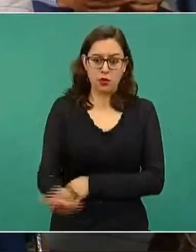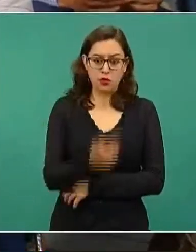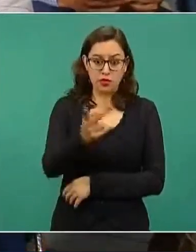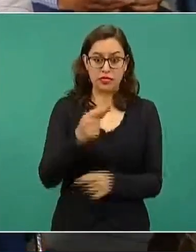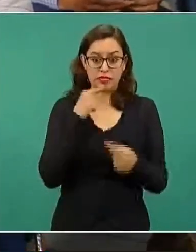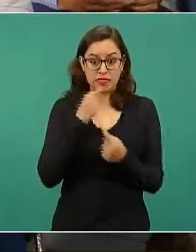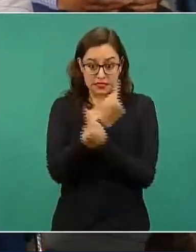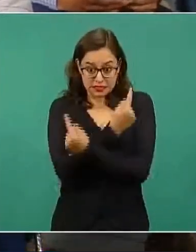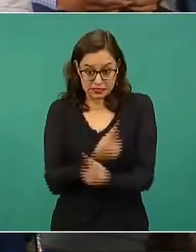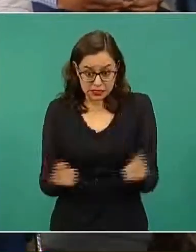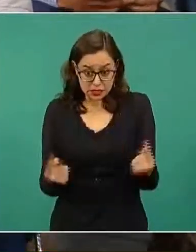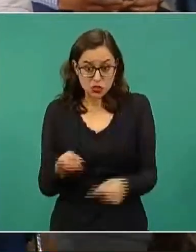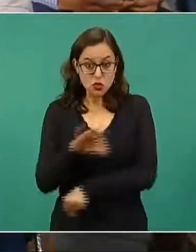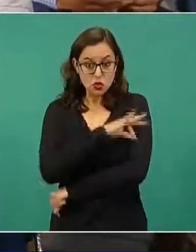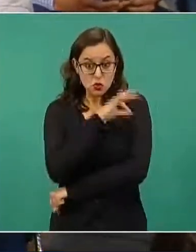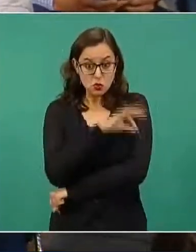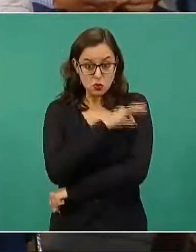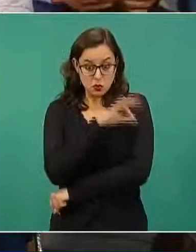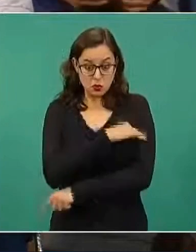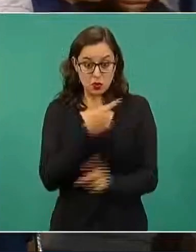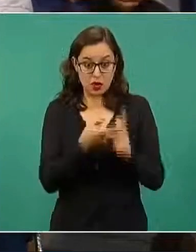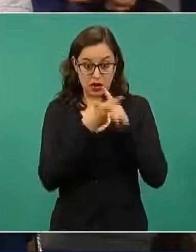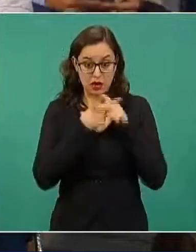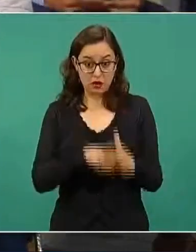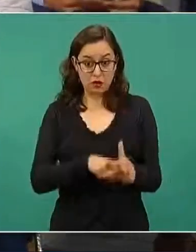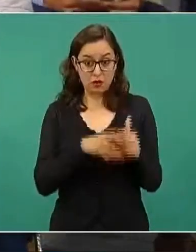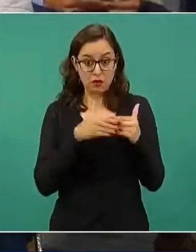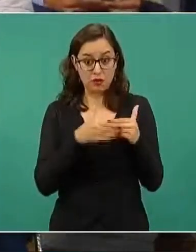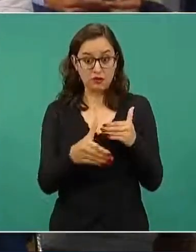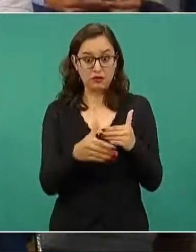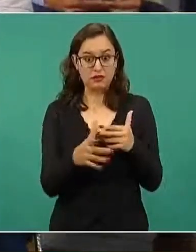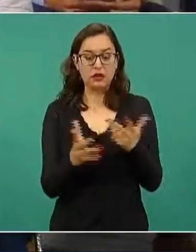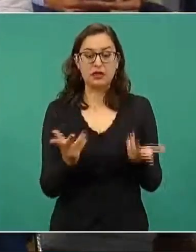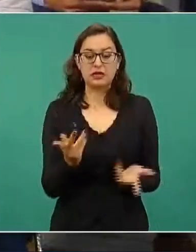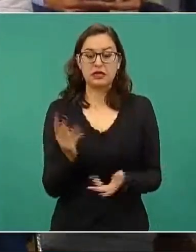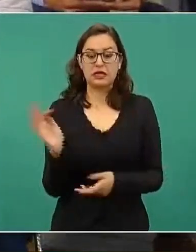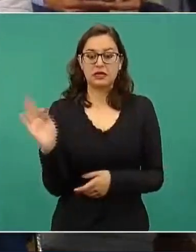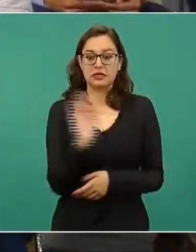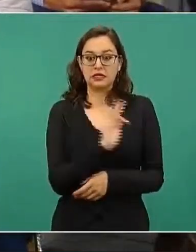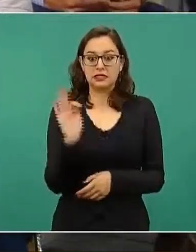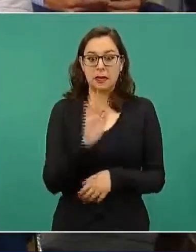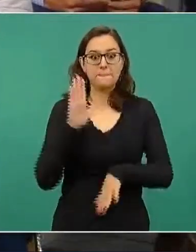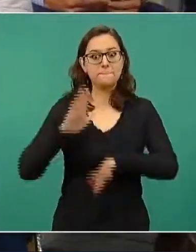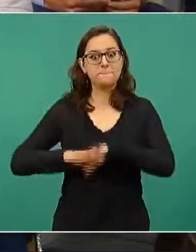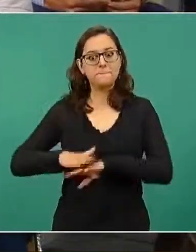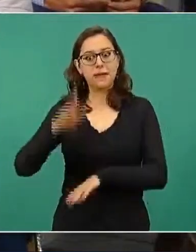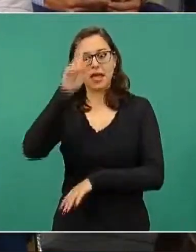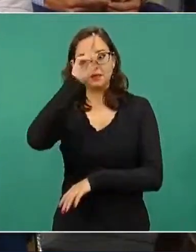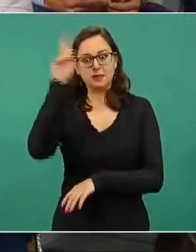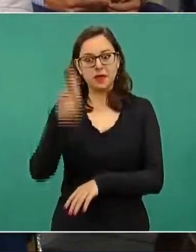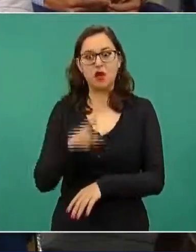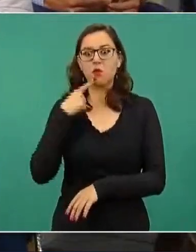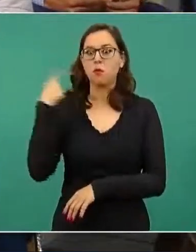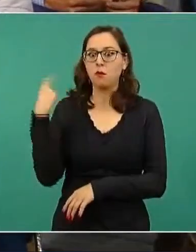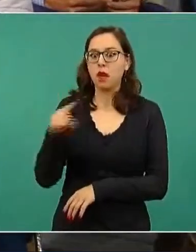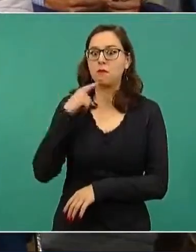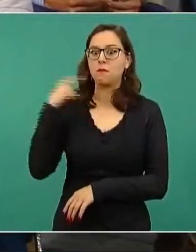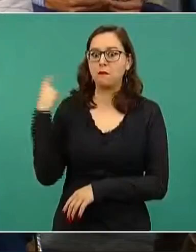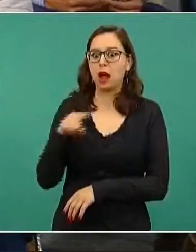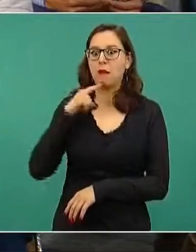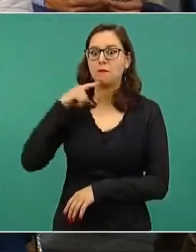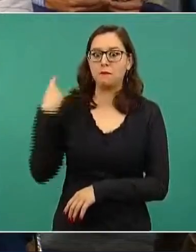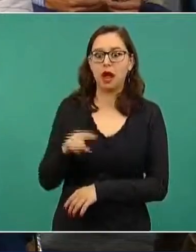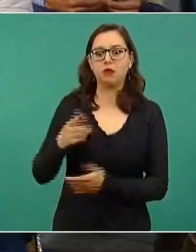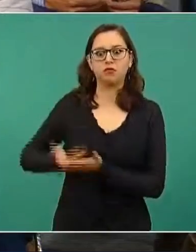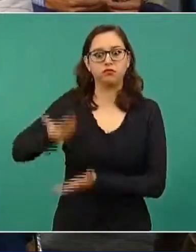menores no tienen previsto que no se salga de control los amparos para los menores de edad. En San Luis